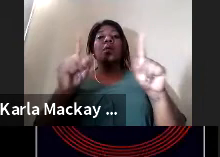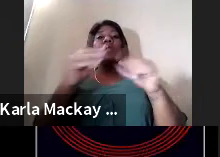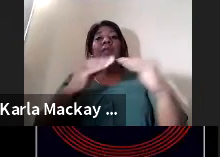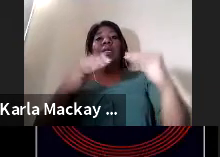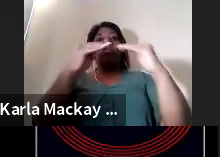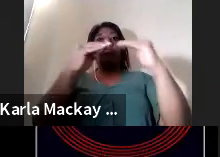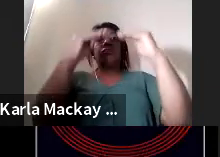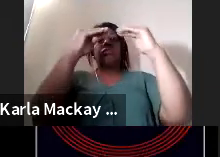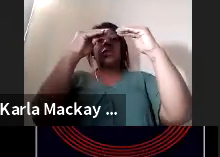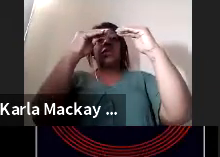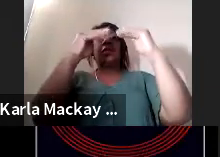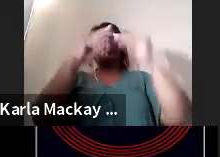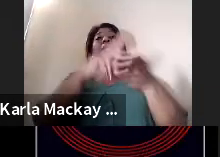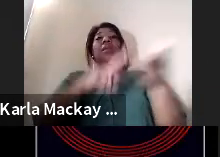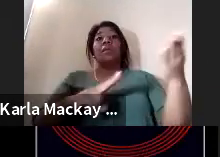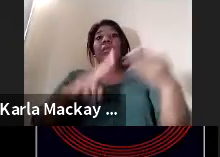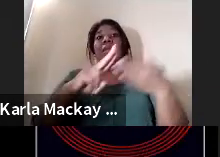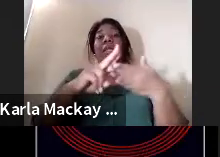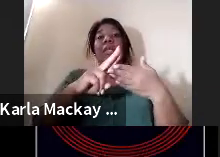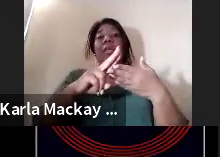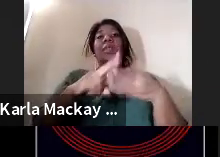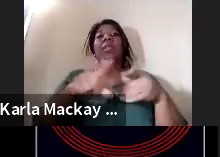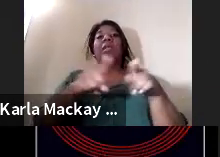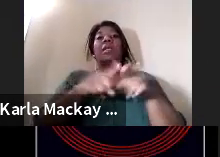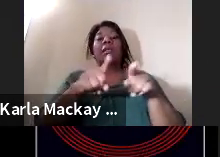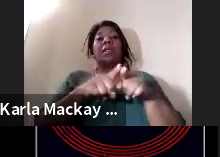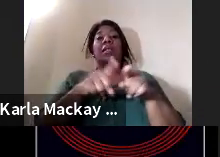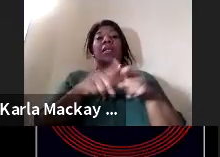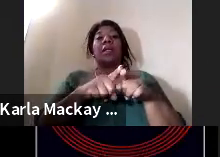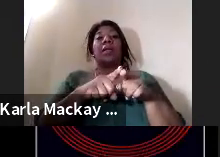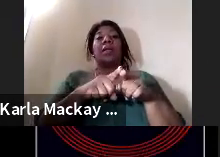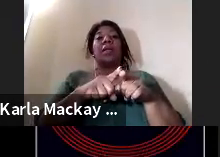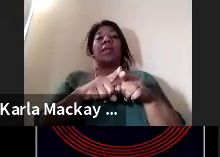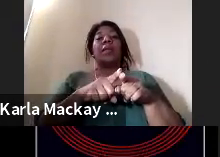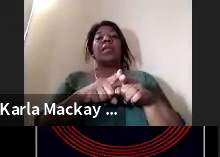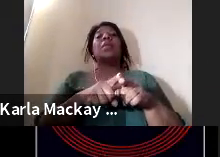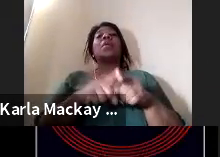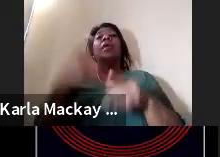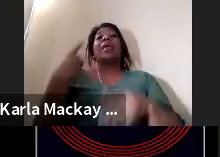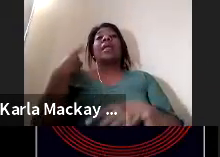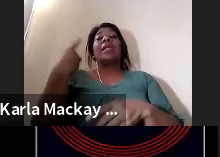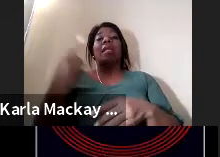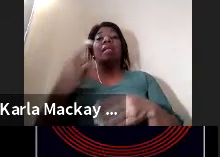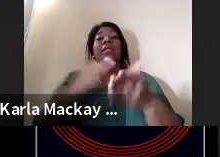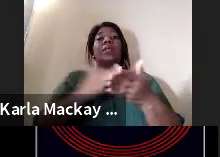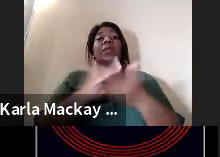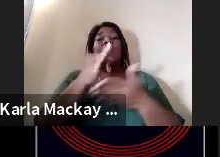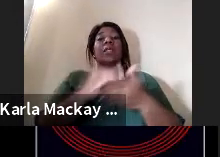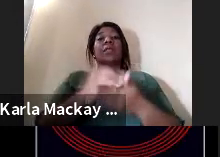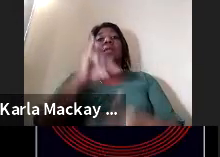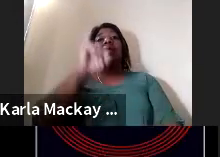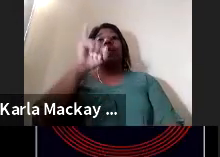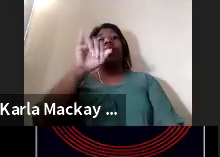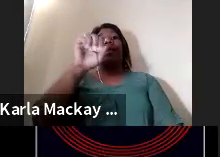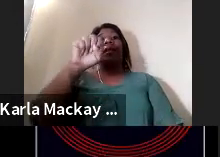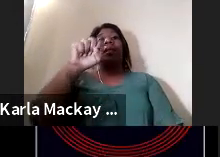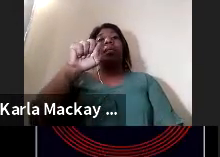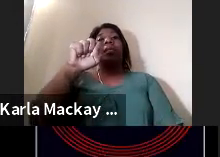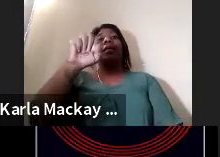universidad también se tiene esa producción desde la dirección de investigación que lidera la doctora Aulina Marte el libro revista